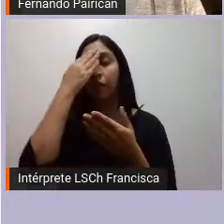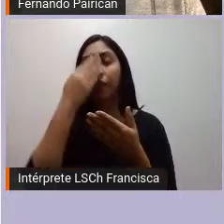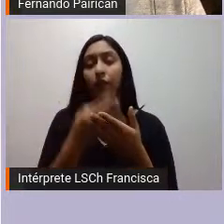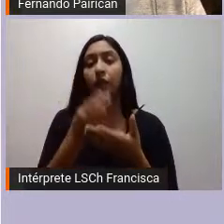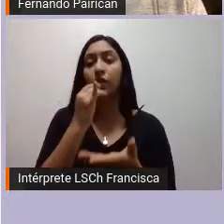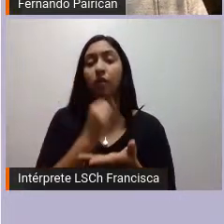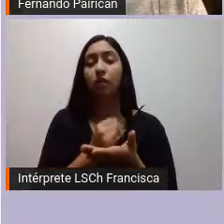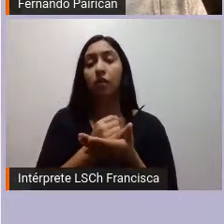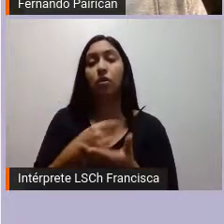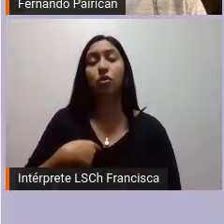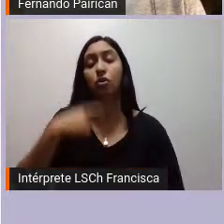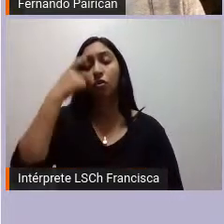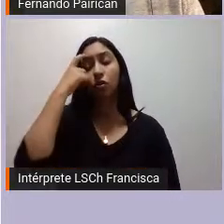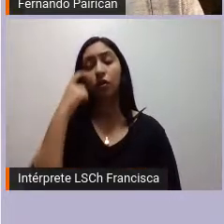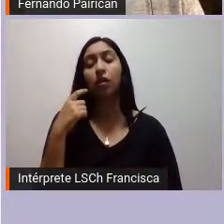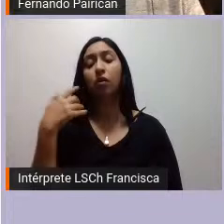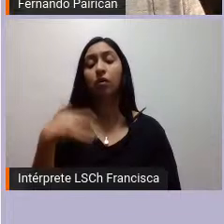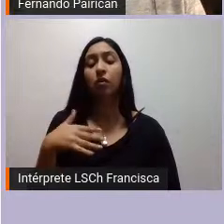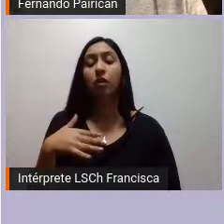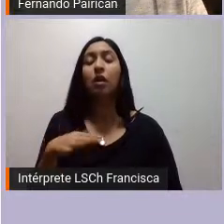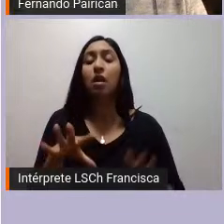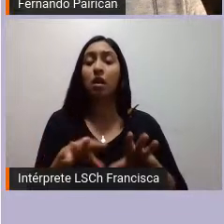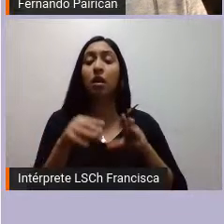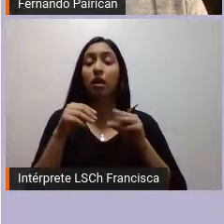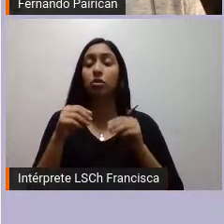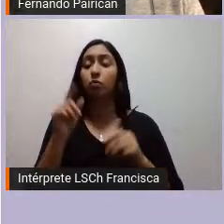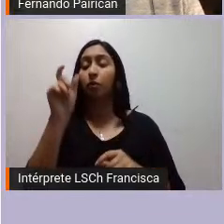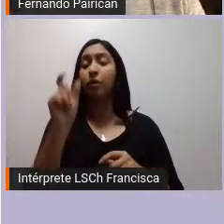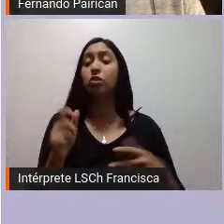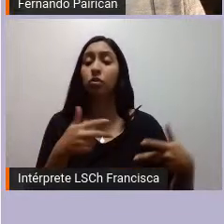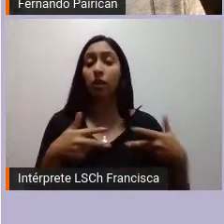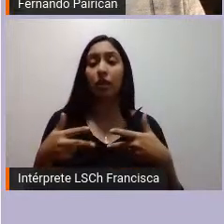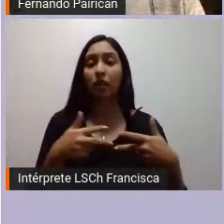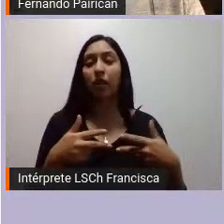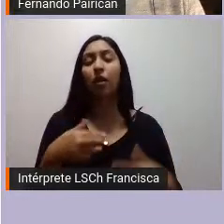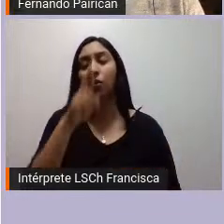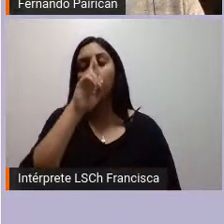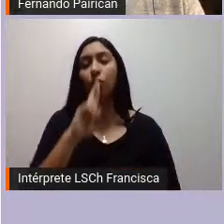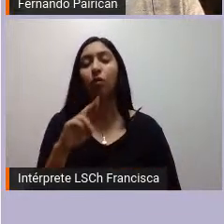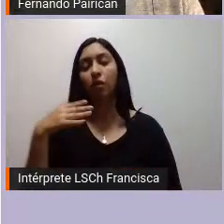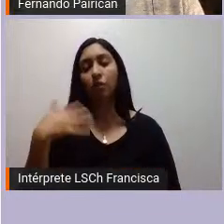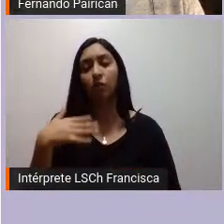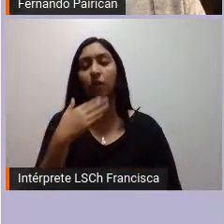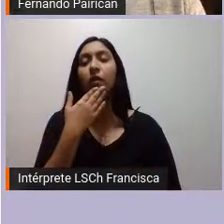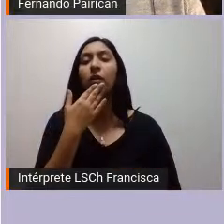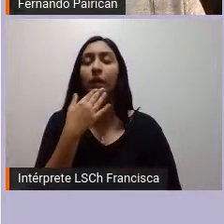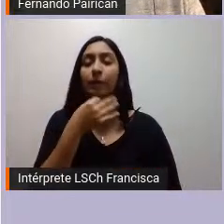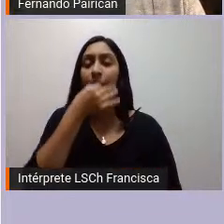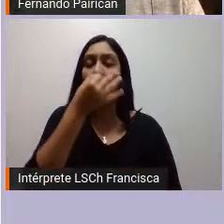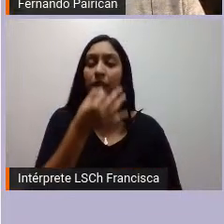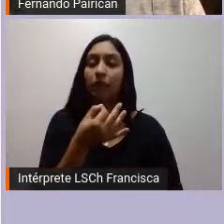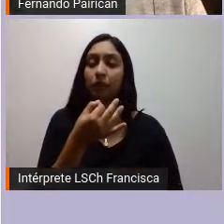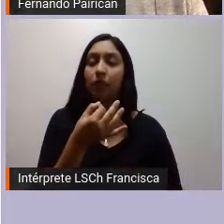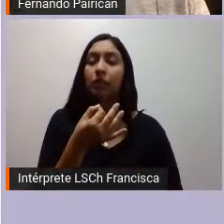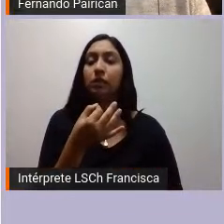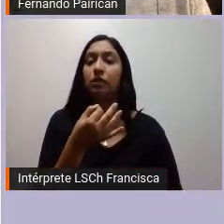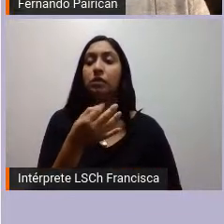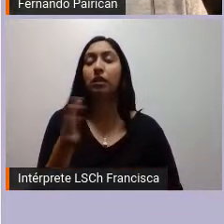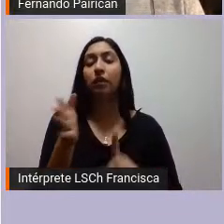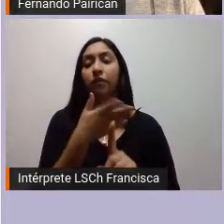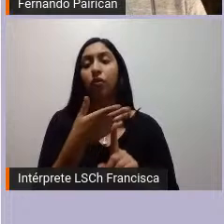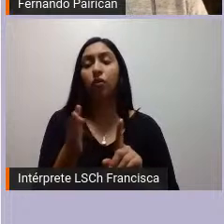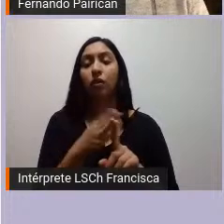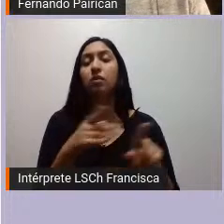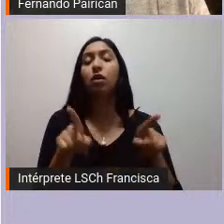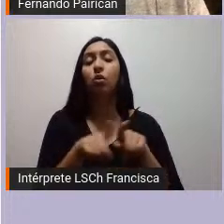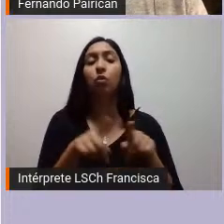y cuando tú asumes que el guerrero es el actor clave entonces también fundamenta o intenta fundamentar la violencia como instrumento